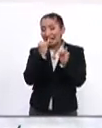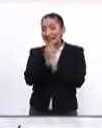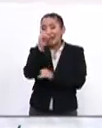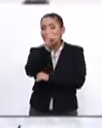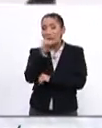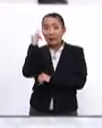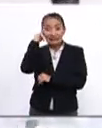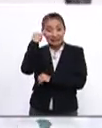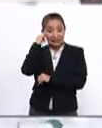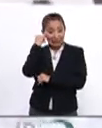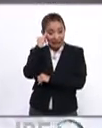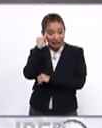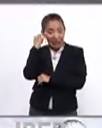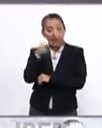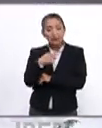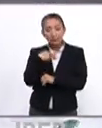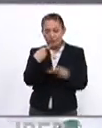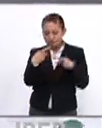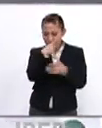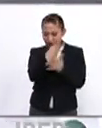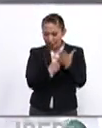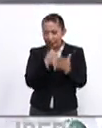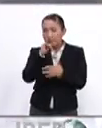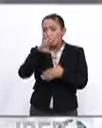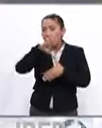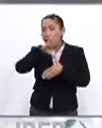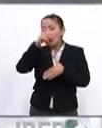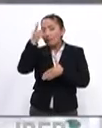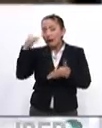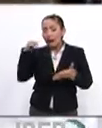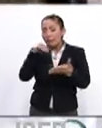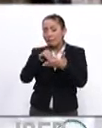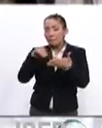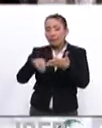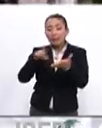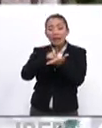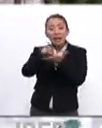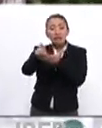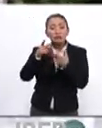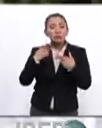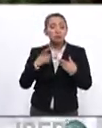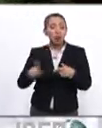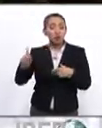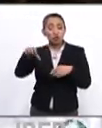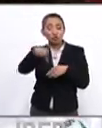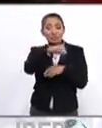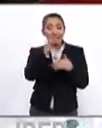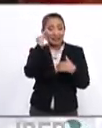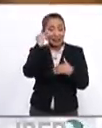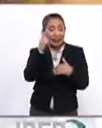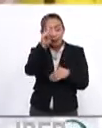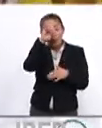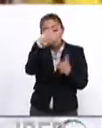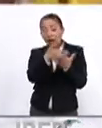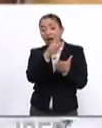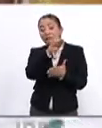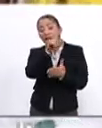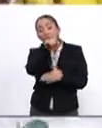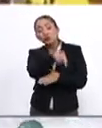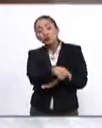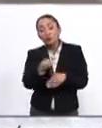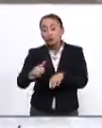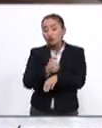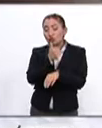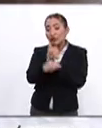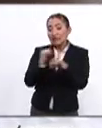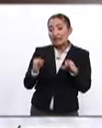de las lenguas indígenas el plan de acción de Iberoamérica para la implementación de los derechos de los pueblos indígenas propone al FILAC la